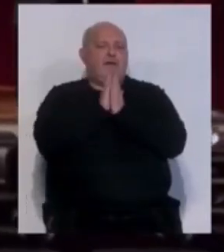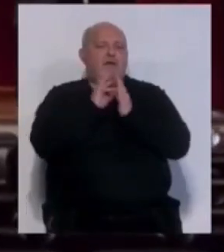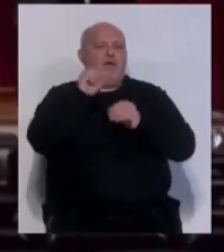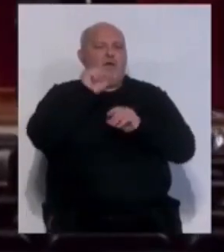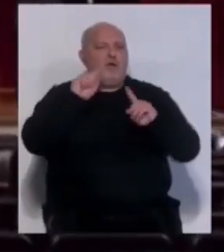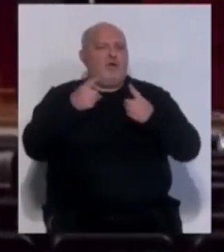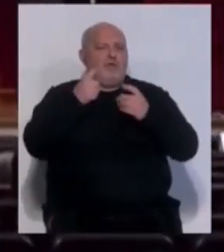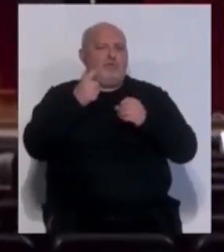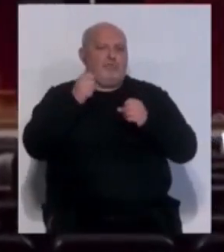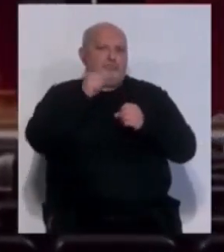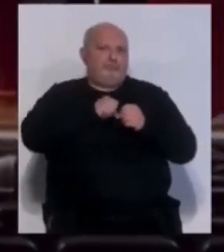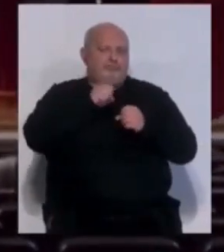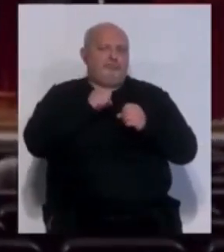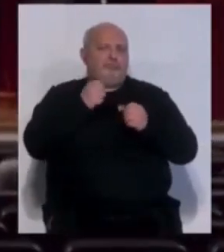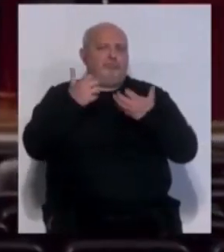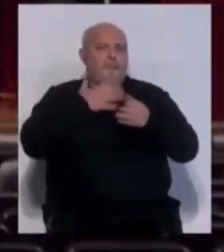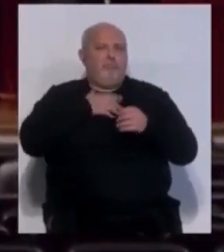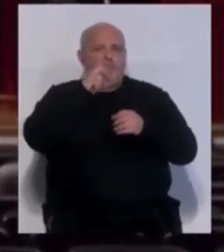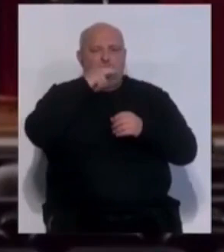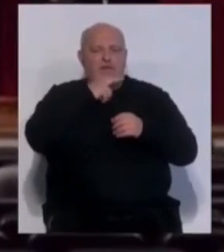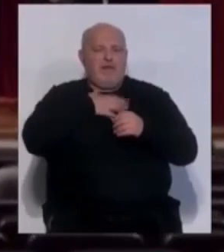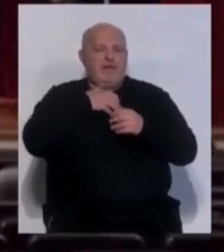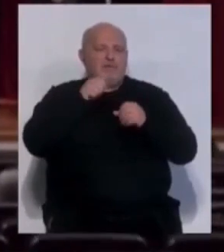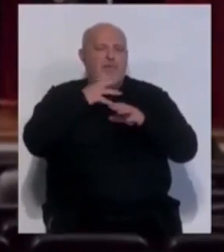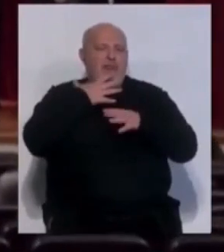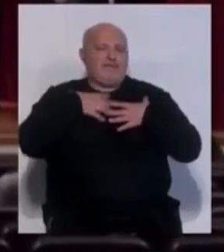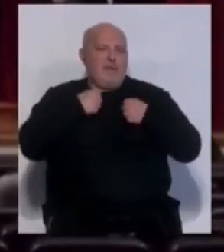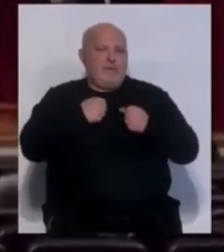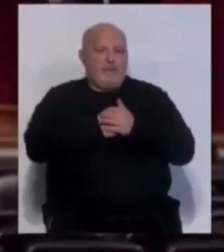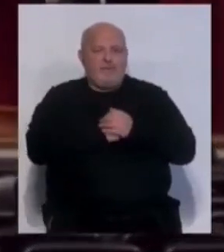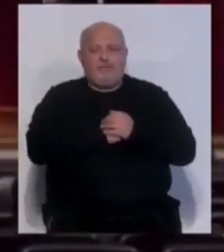concierto de la agrupación musical Nuestro Padre Jesús de la Salud.